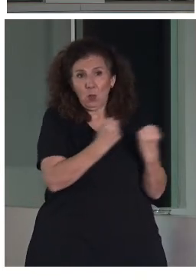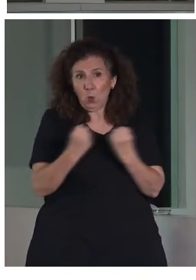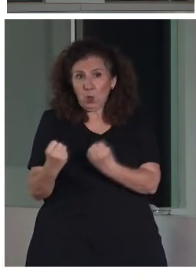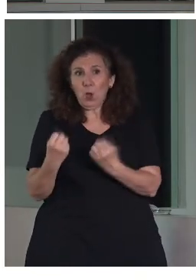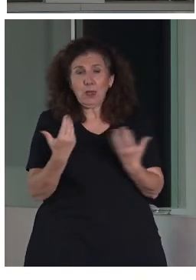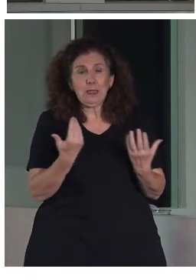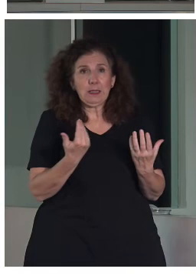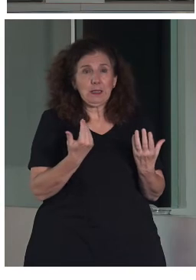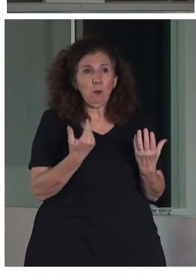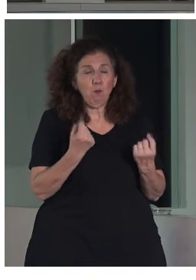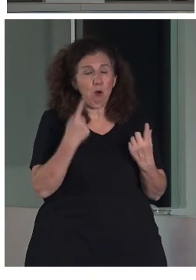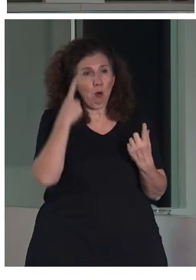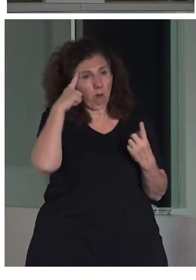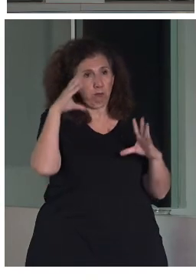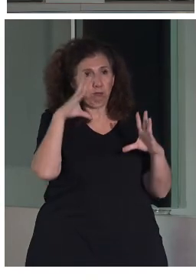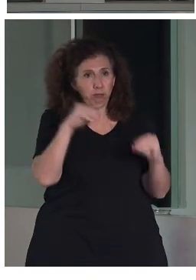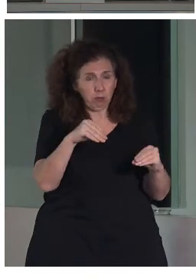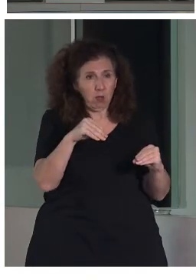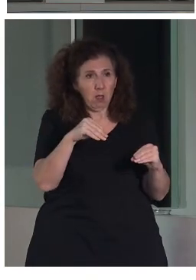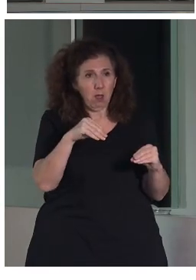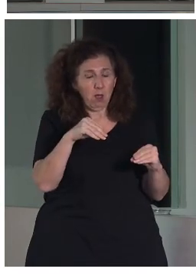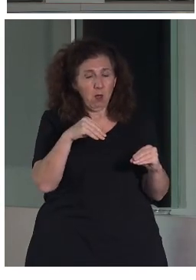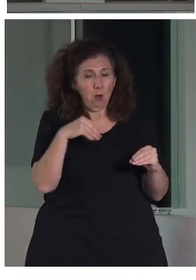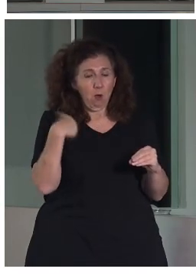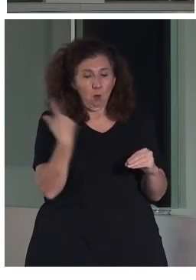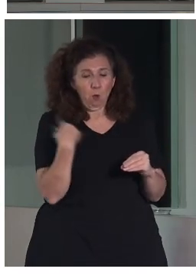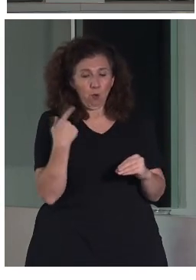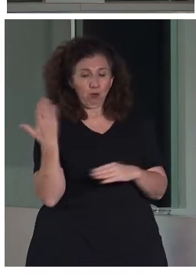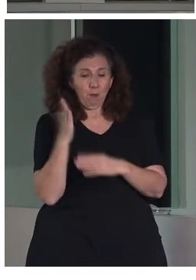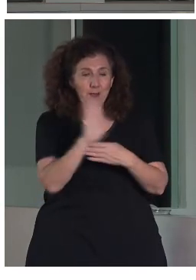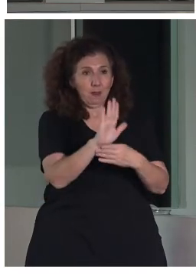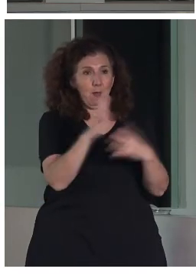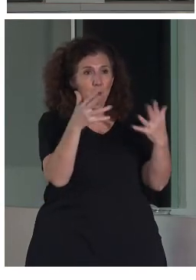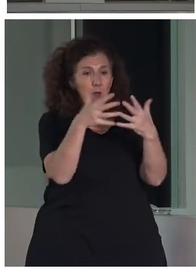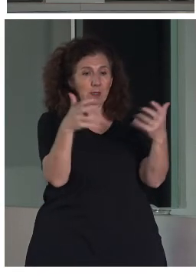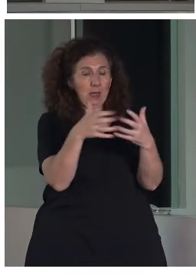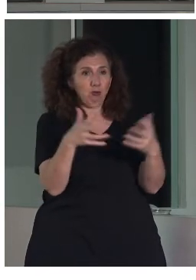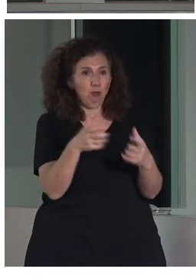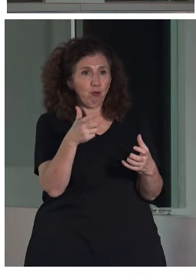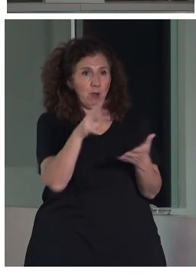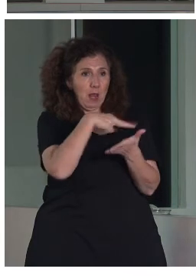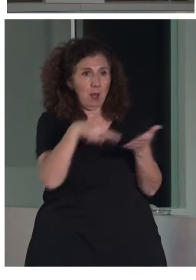que se quedan un poco en shock cuando les presentamos lo que son los textos en lectura fácil. Pero es son lo que son.